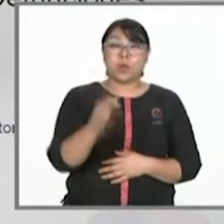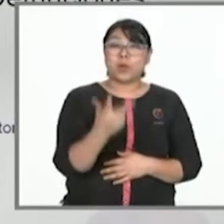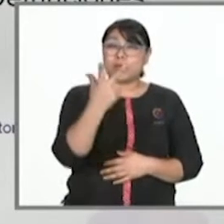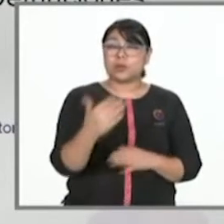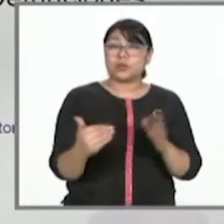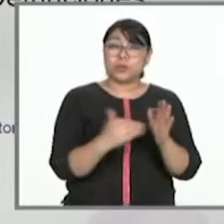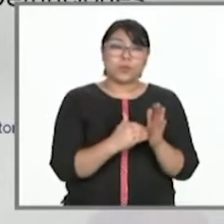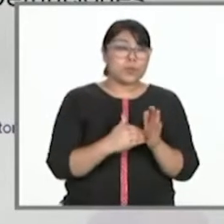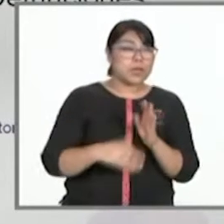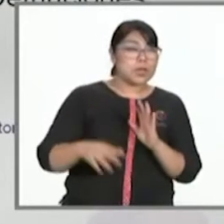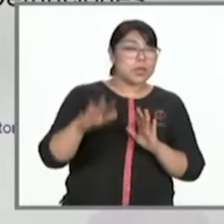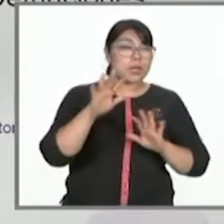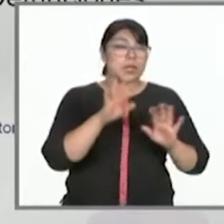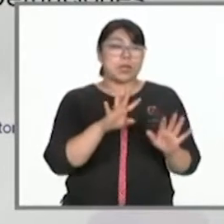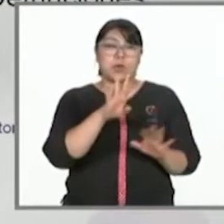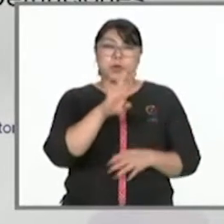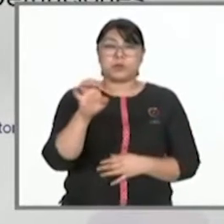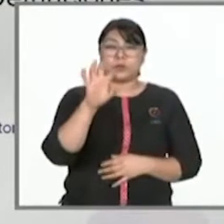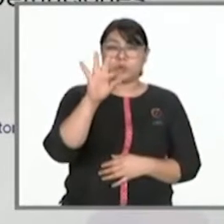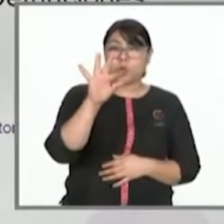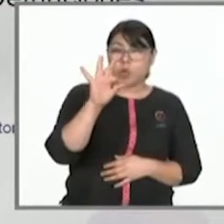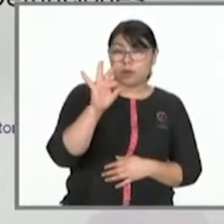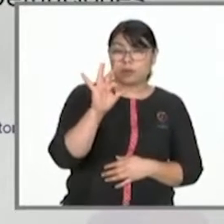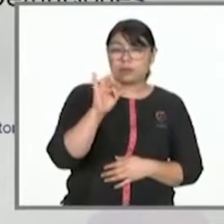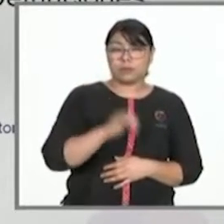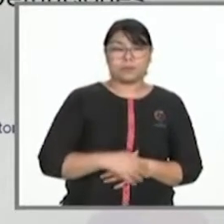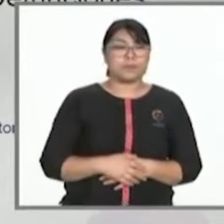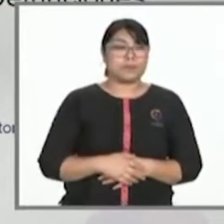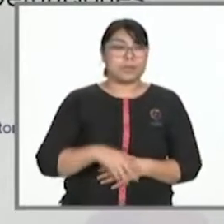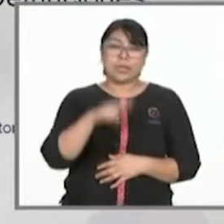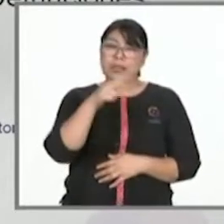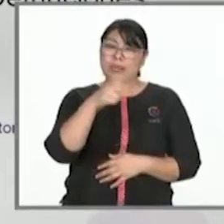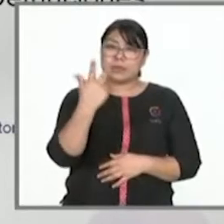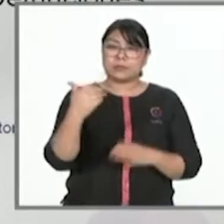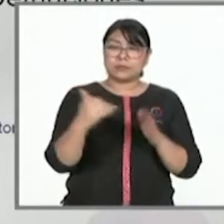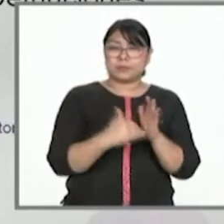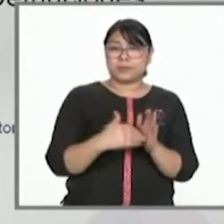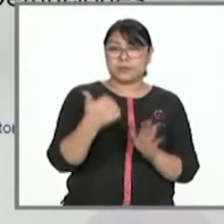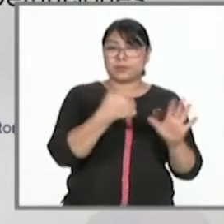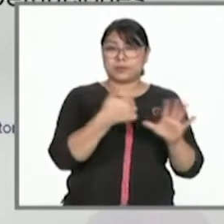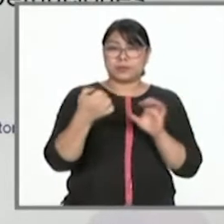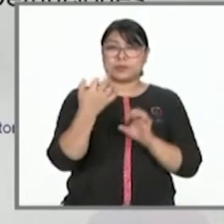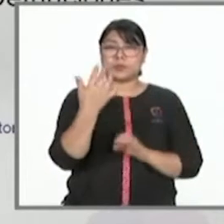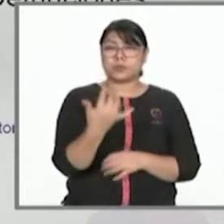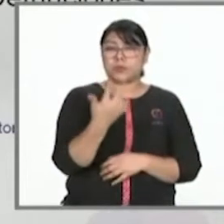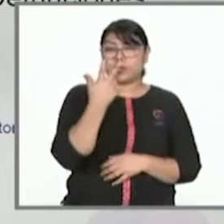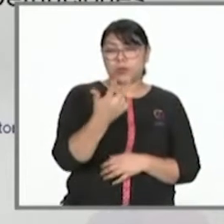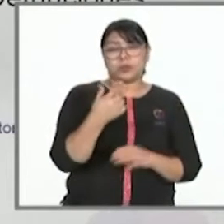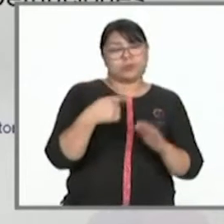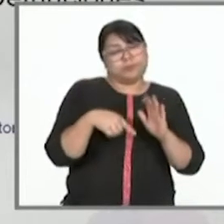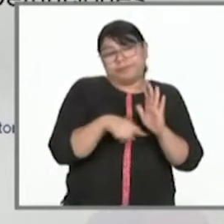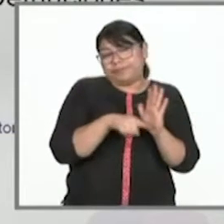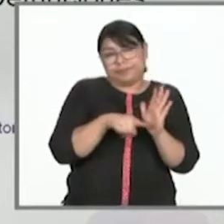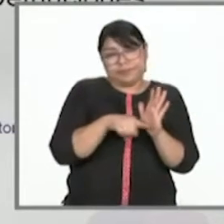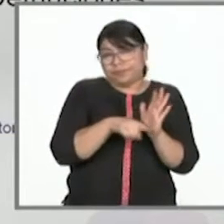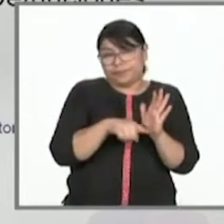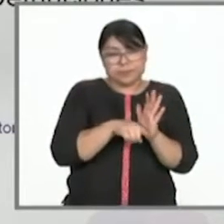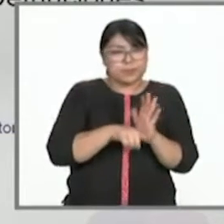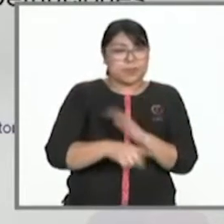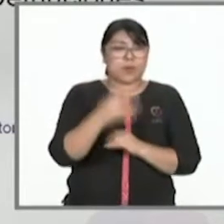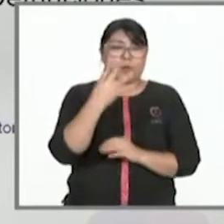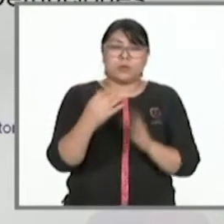.440, de los cuales 13.658 se han reportado como negativos,